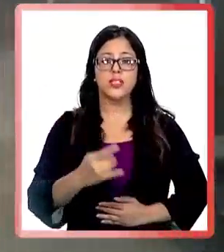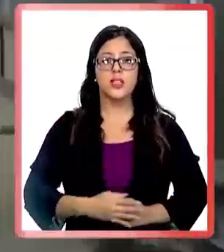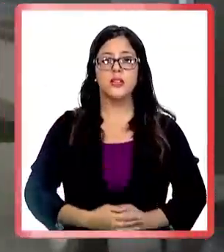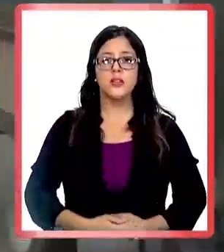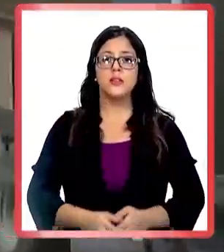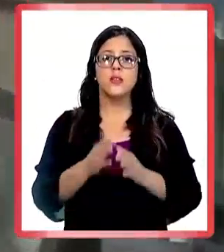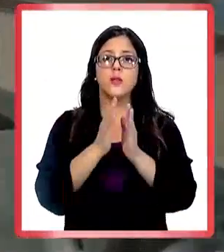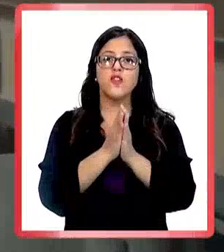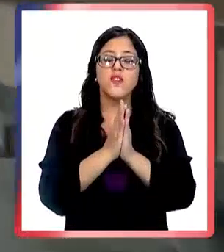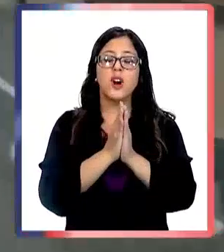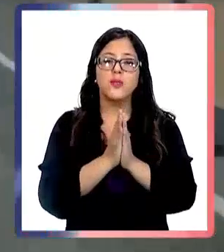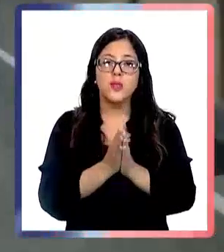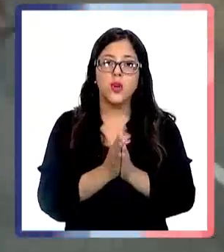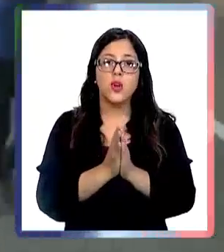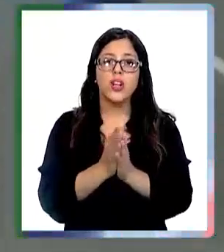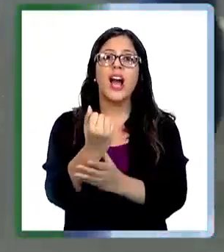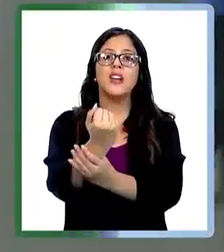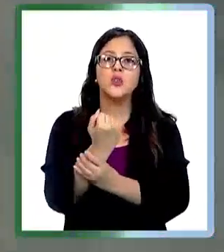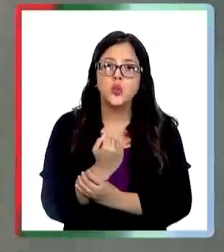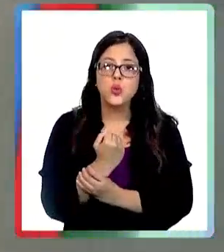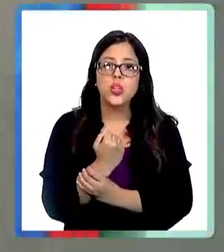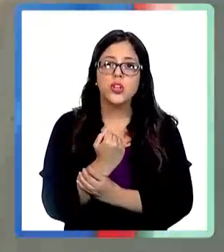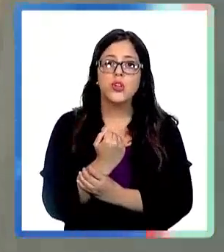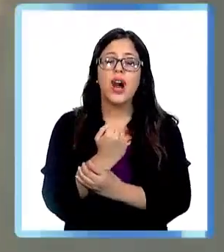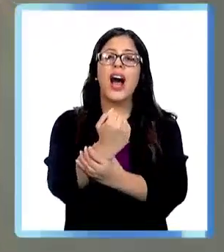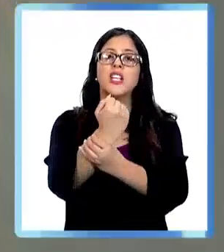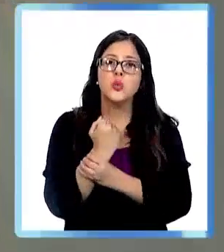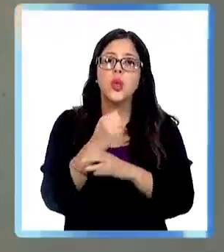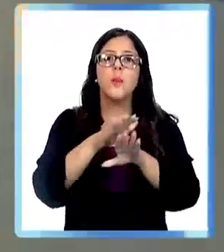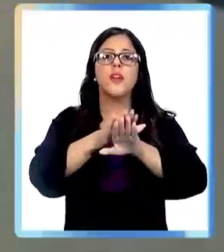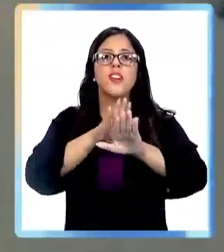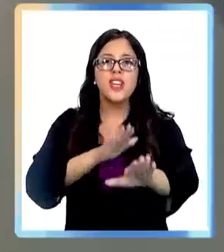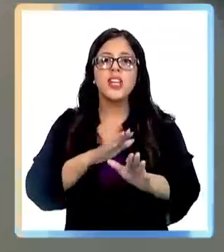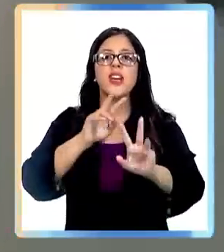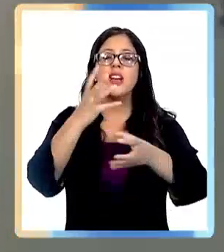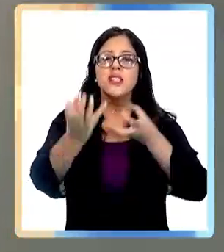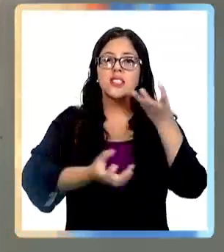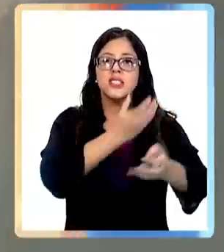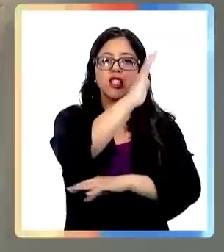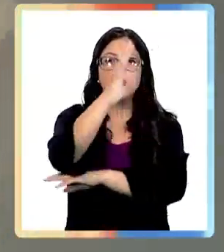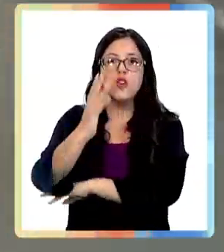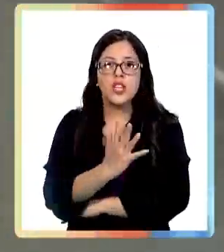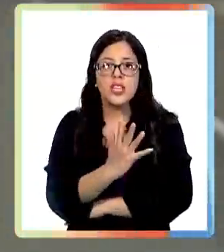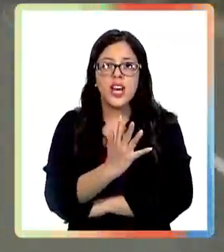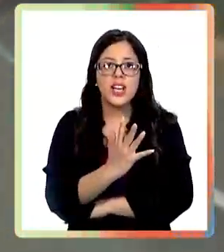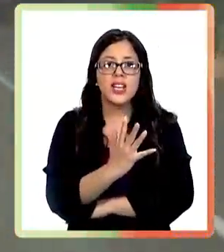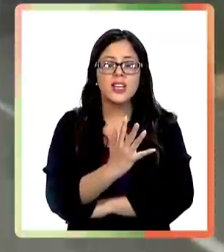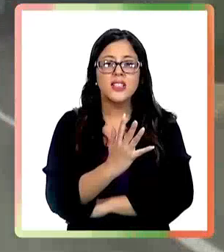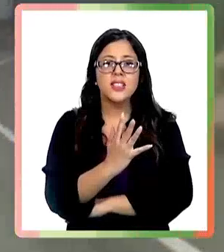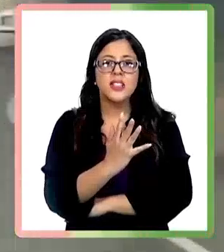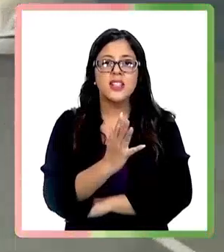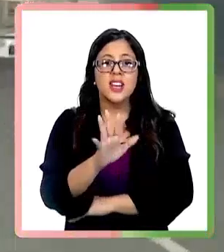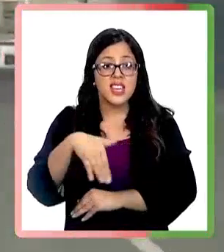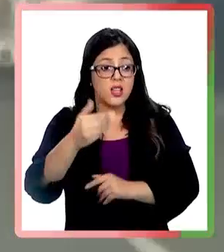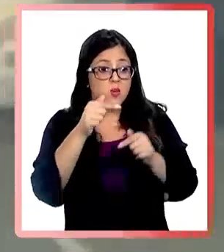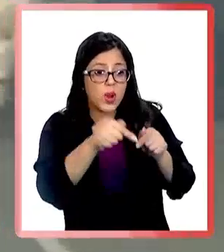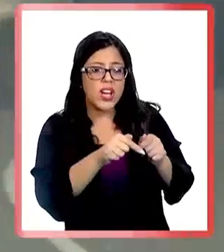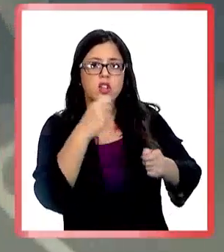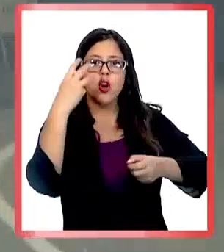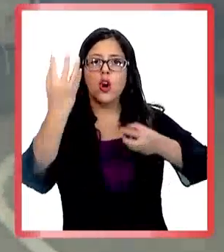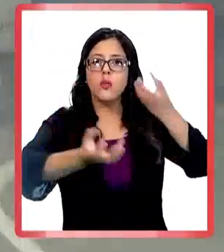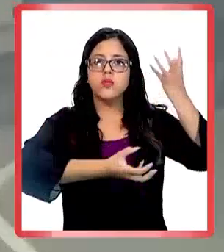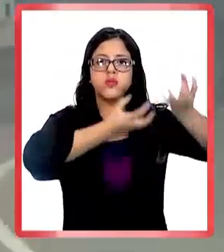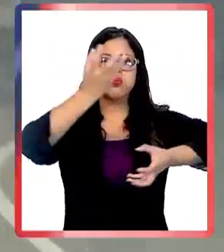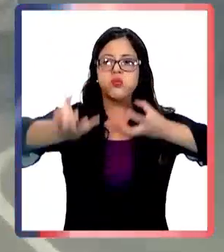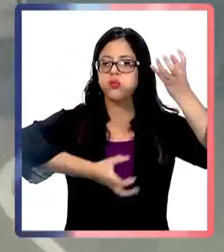organismos de emergencias. Por favor, le rogamos, ayúdennos, ayúdennos a prevenir los incendios forestales que se transforman